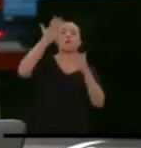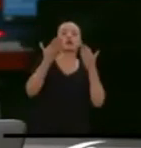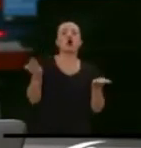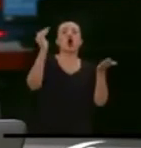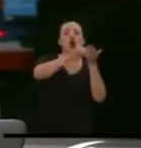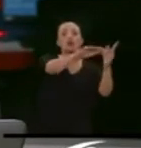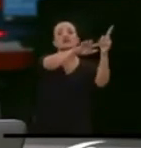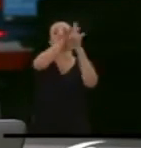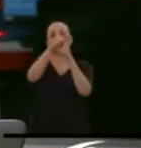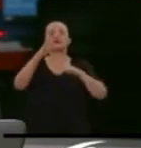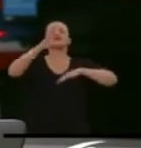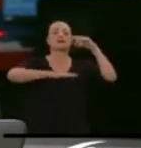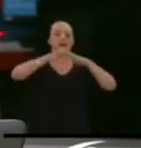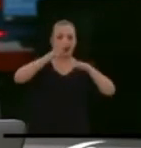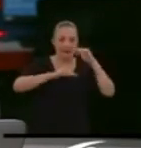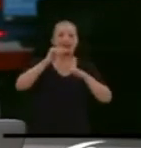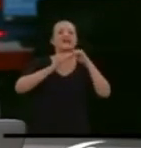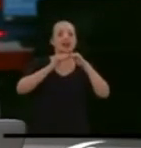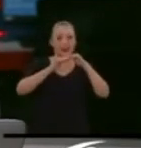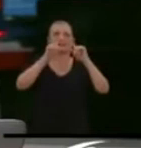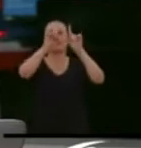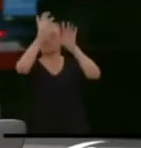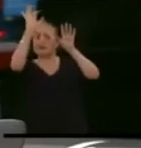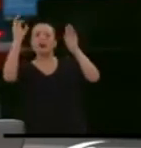de la